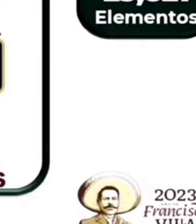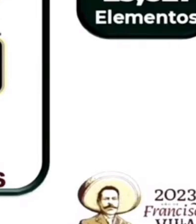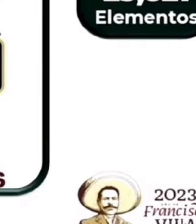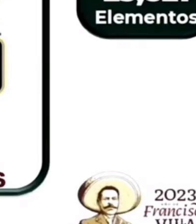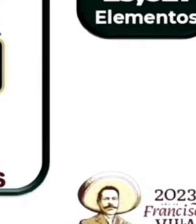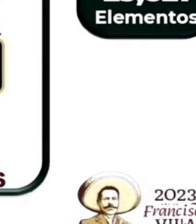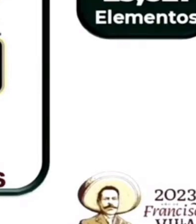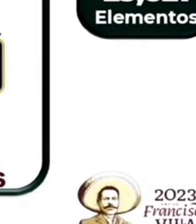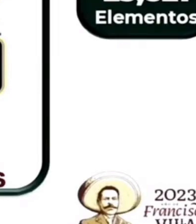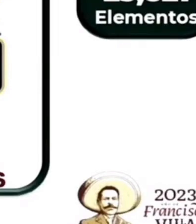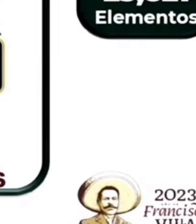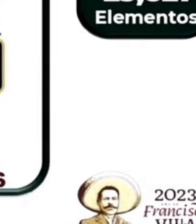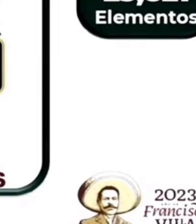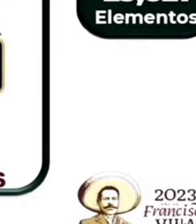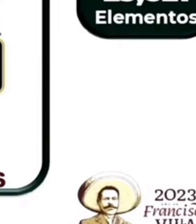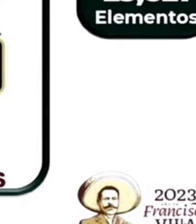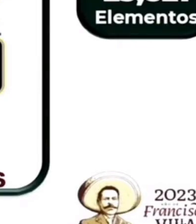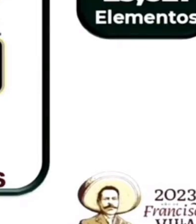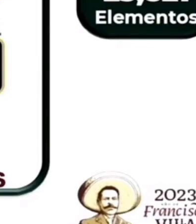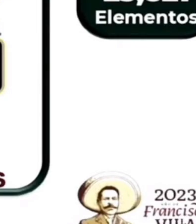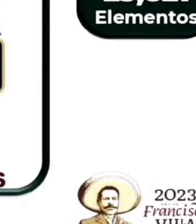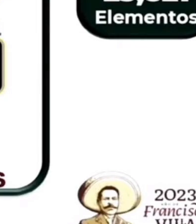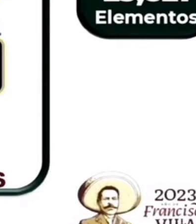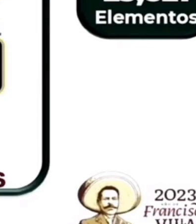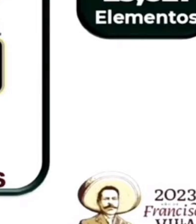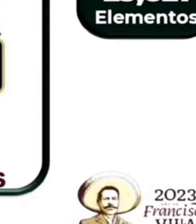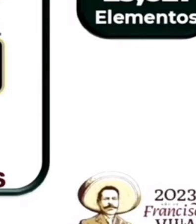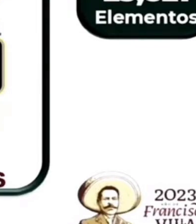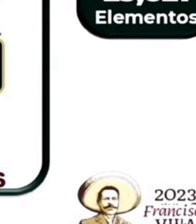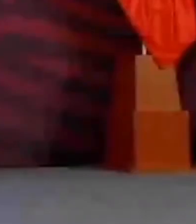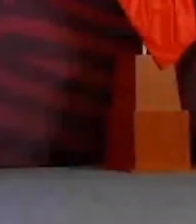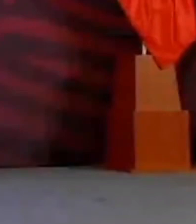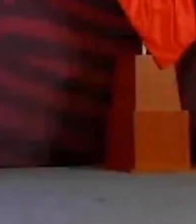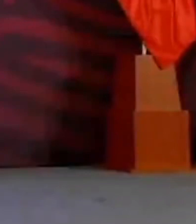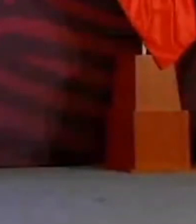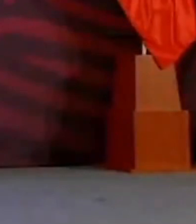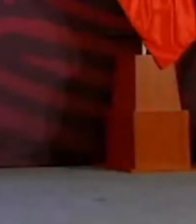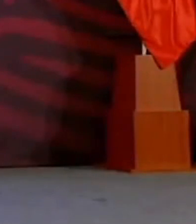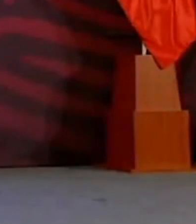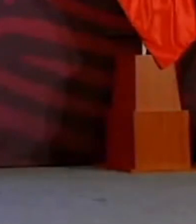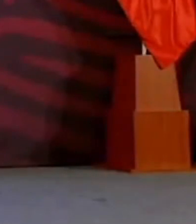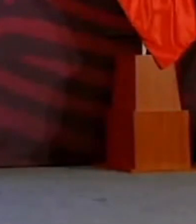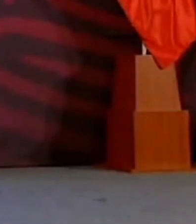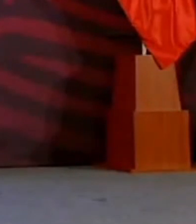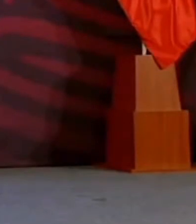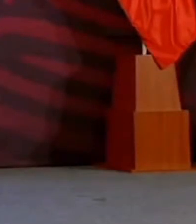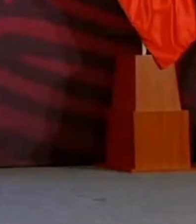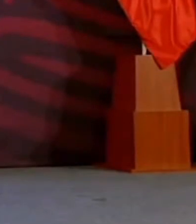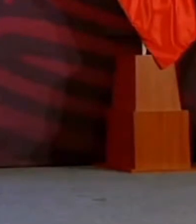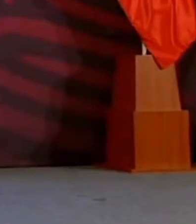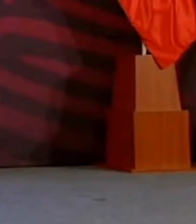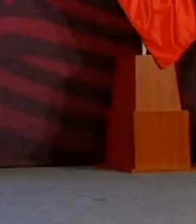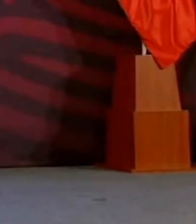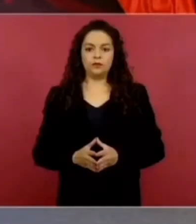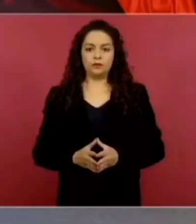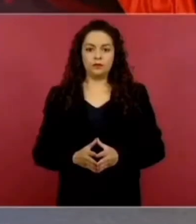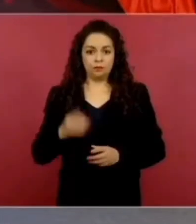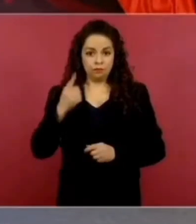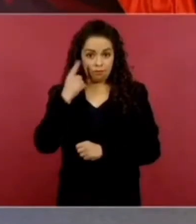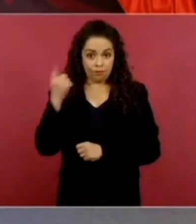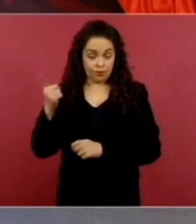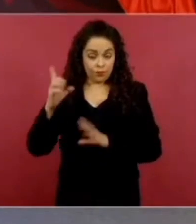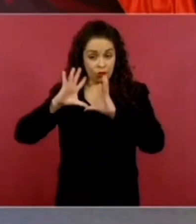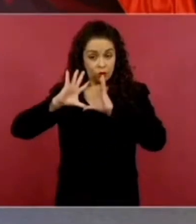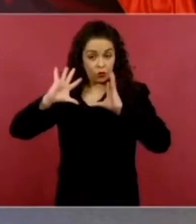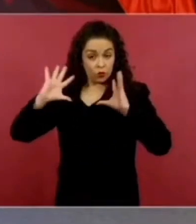policía estatal y municipal ocho mil son veintitrés mil elementos